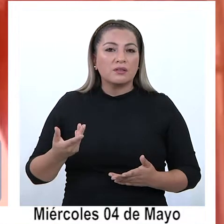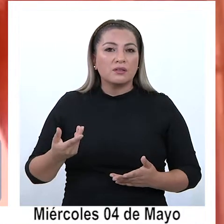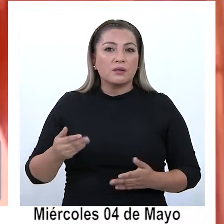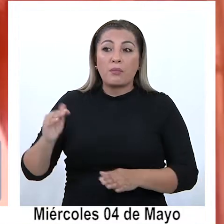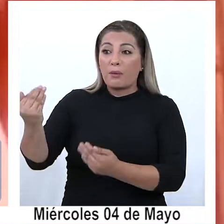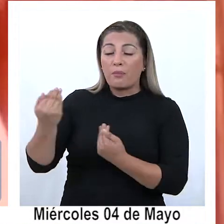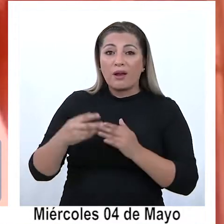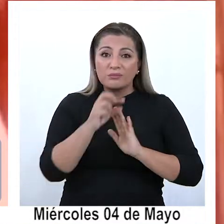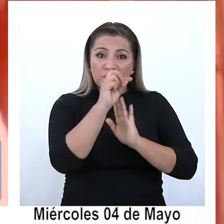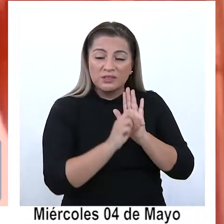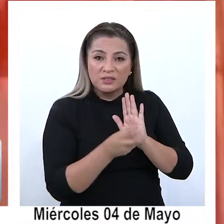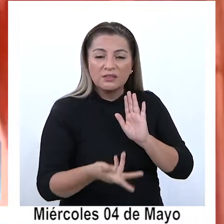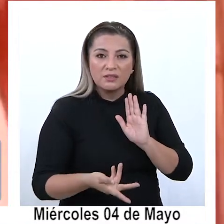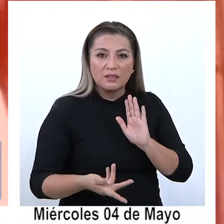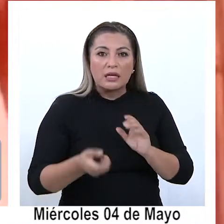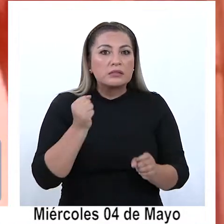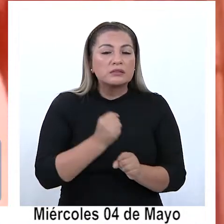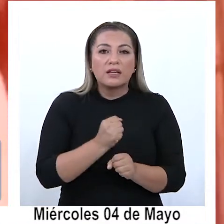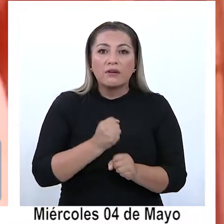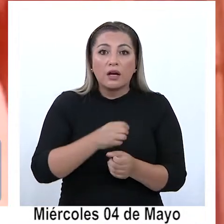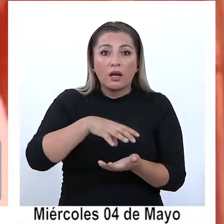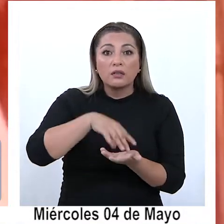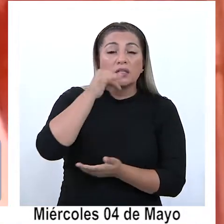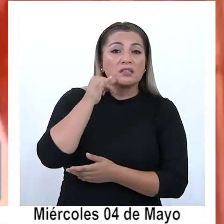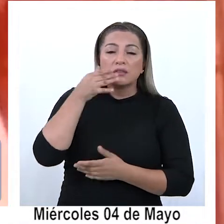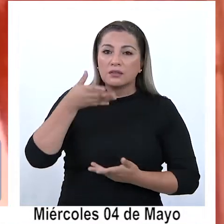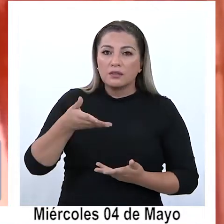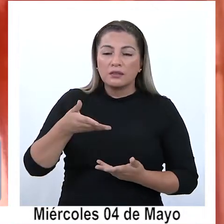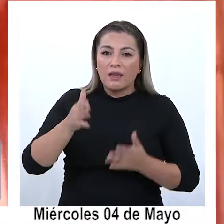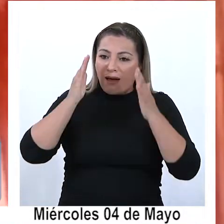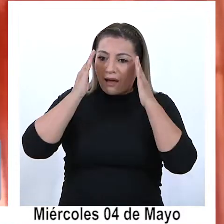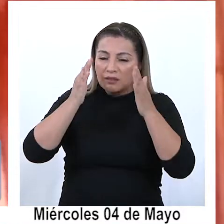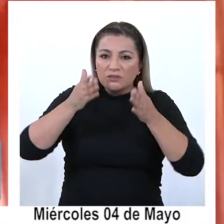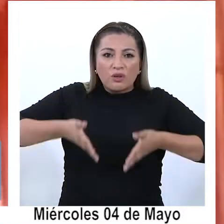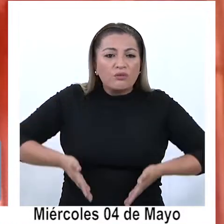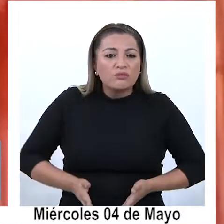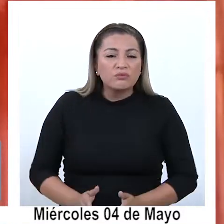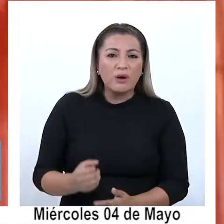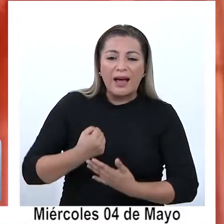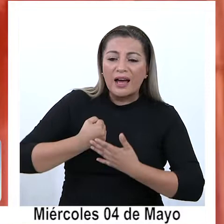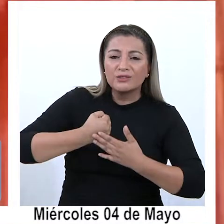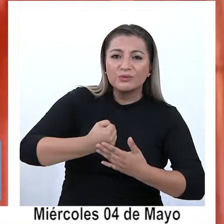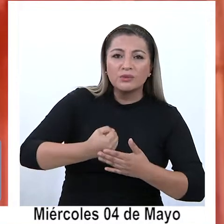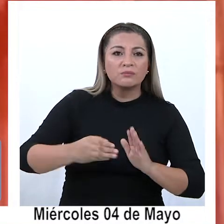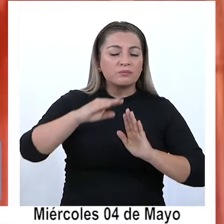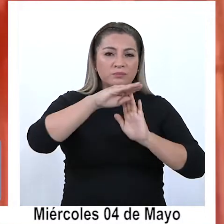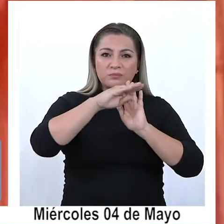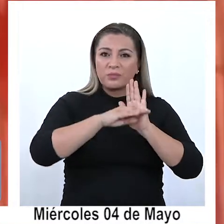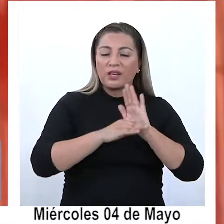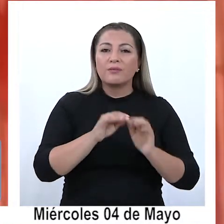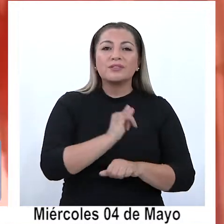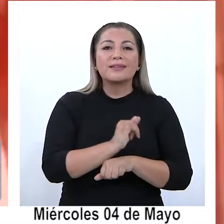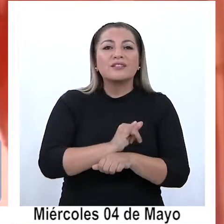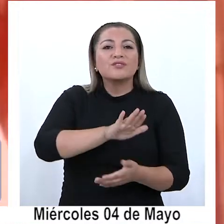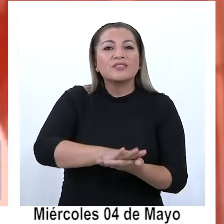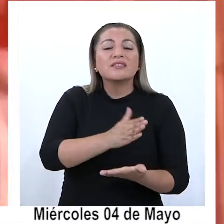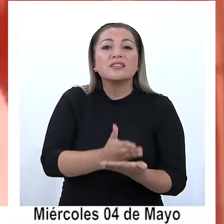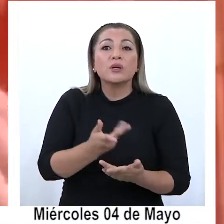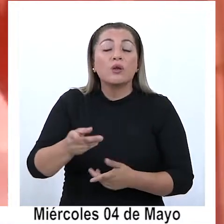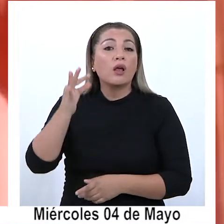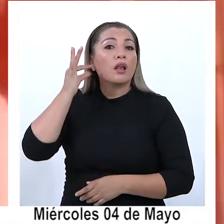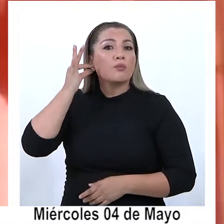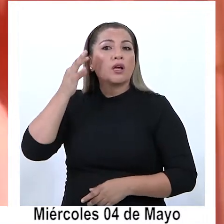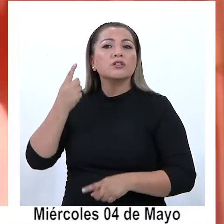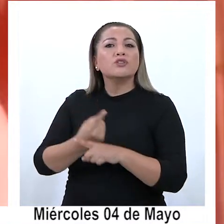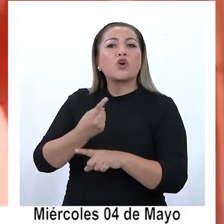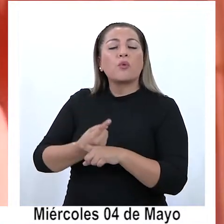del proyecto, que trabaja en la ciudad, que es parte de un programa institucional de salud y ella